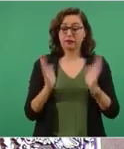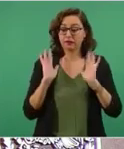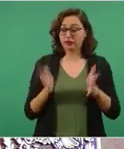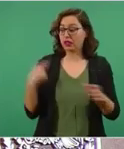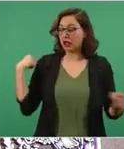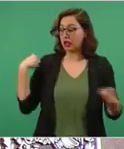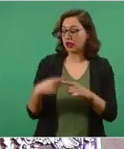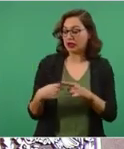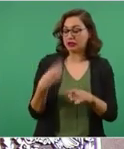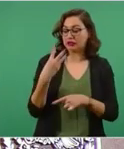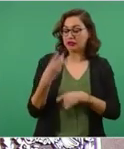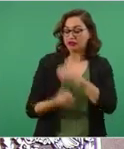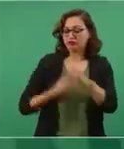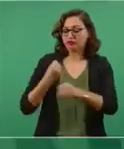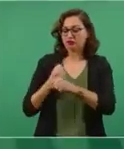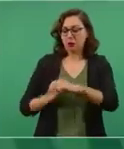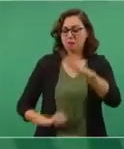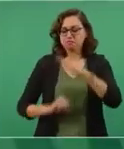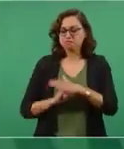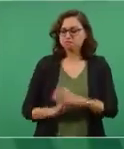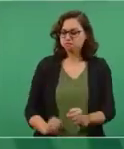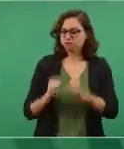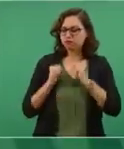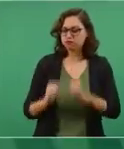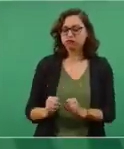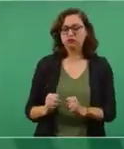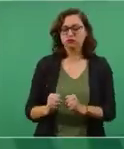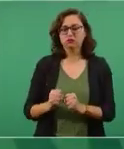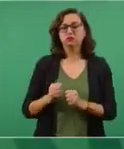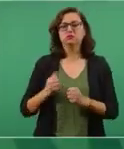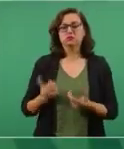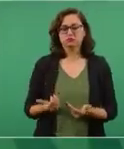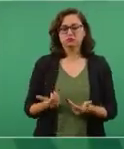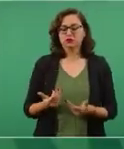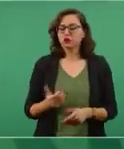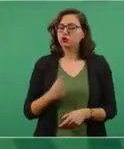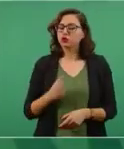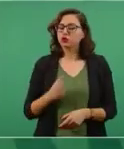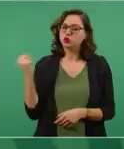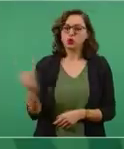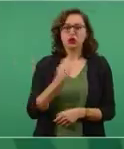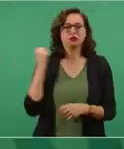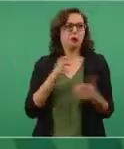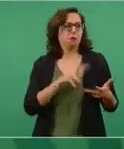afortunadamente lo hemos logrado sin violencia.